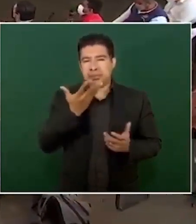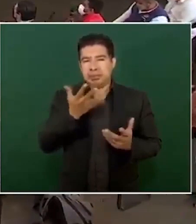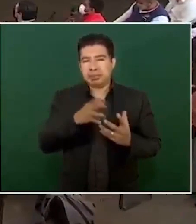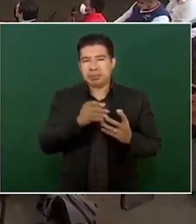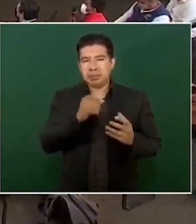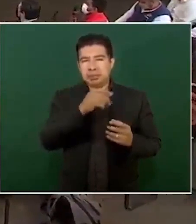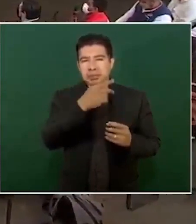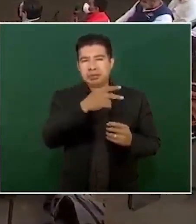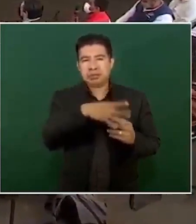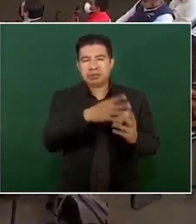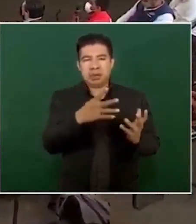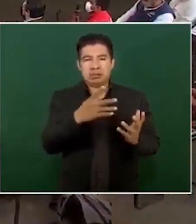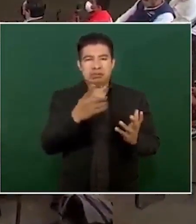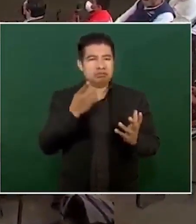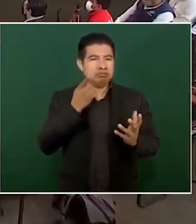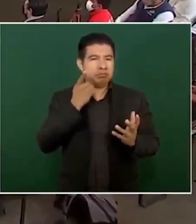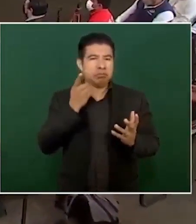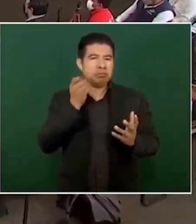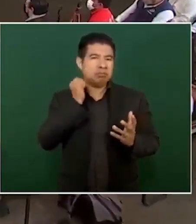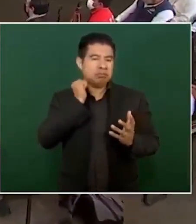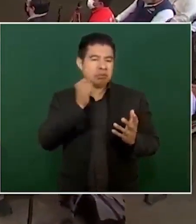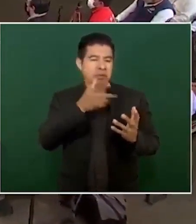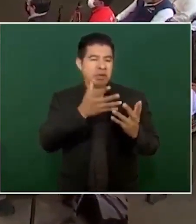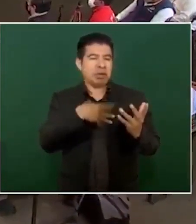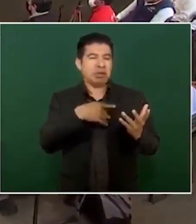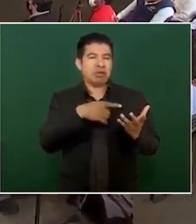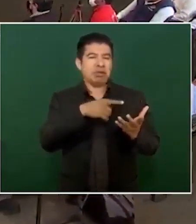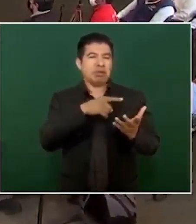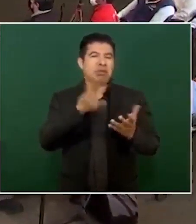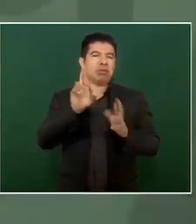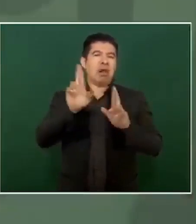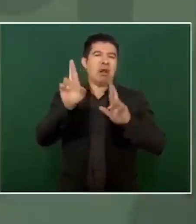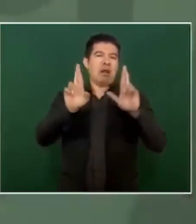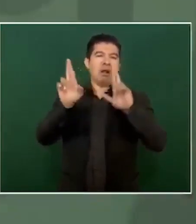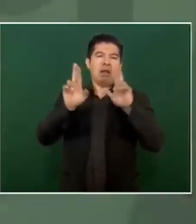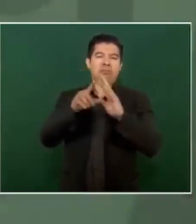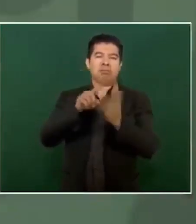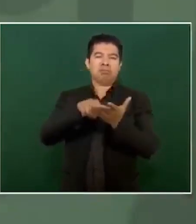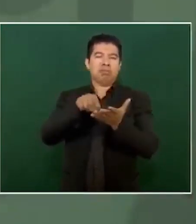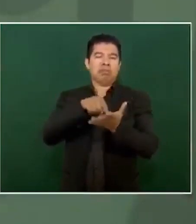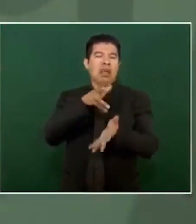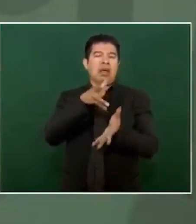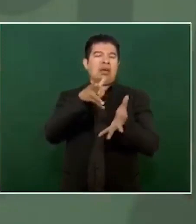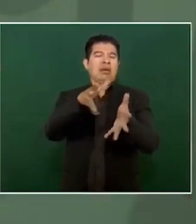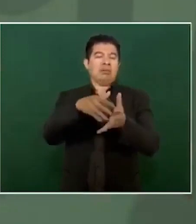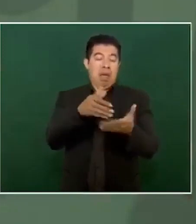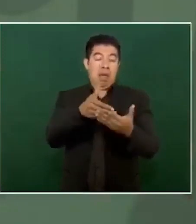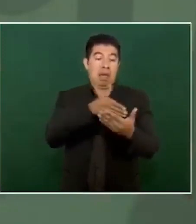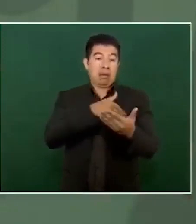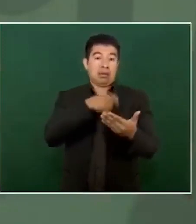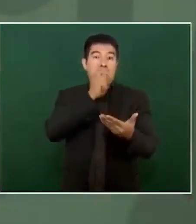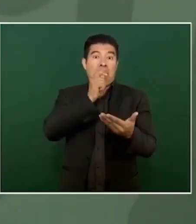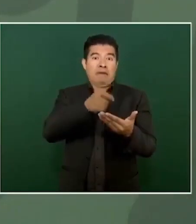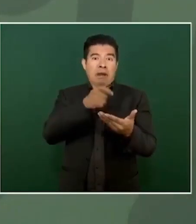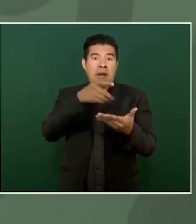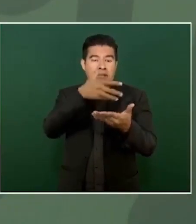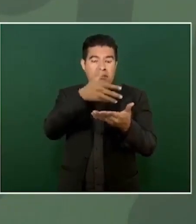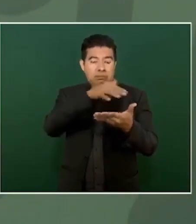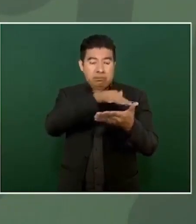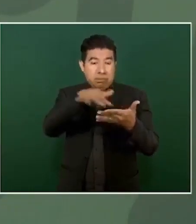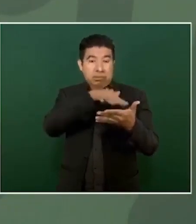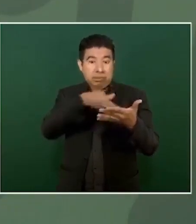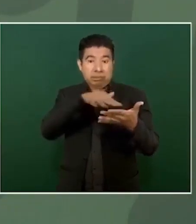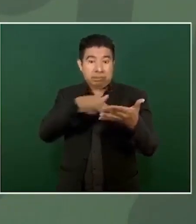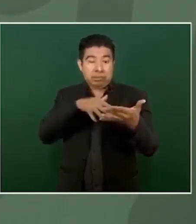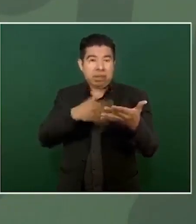legisladores votaran Sin leer Sin informarse Por